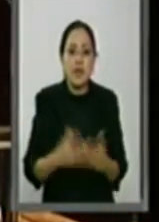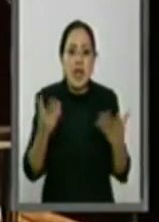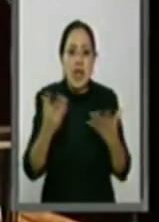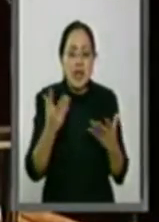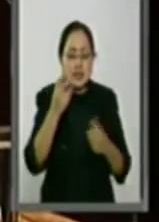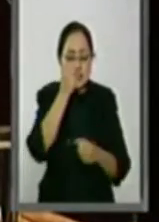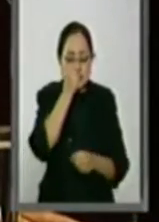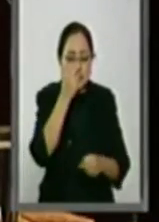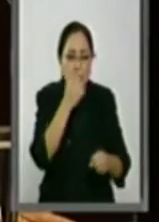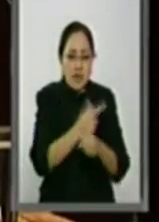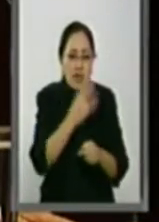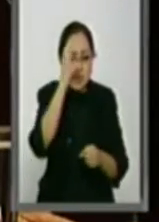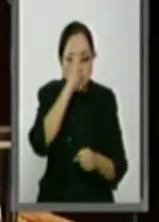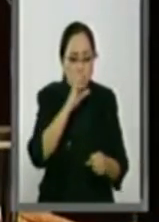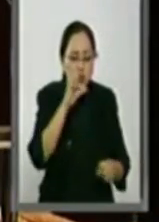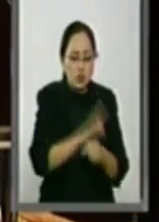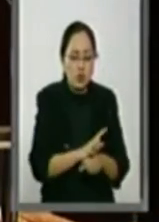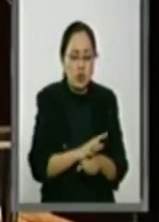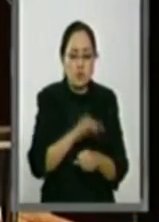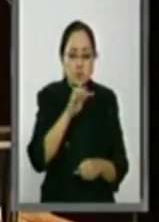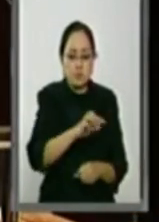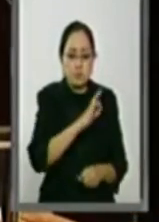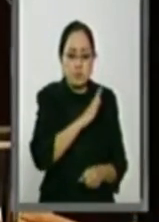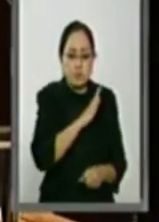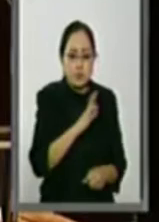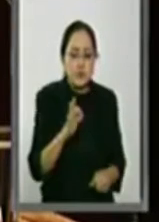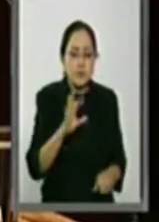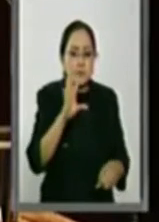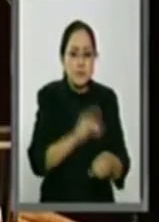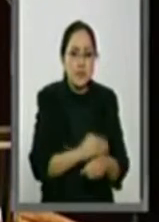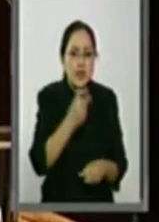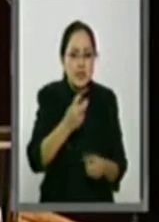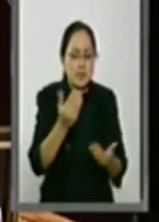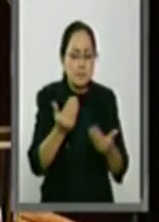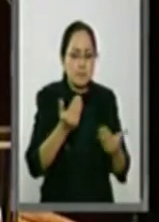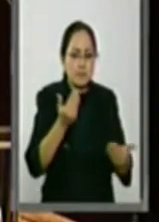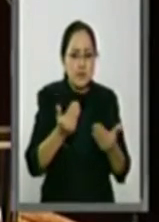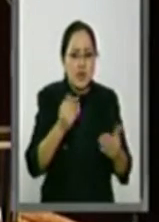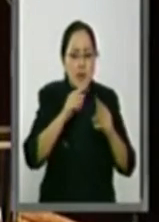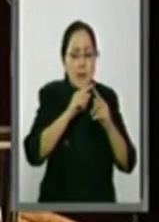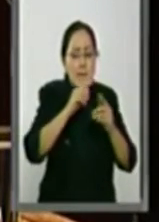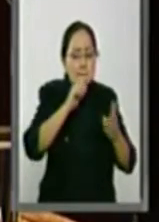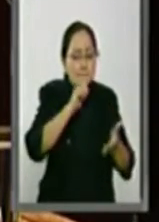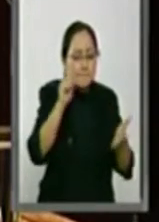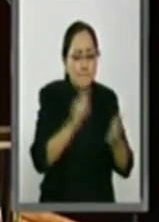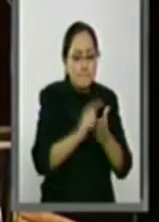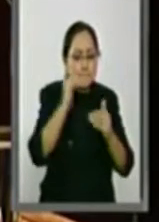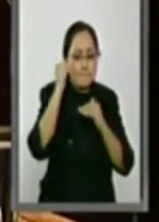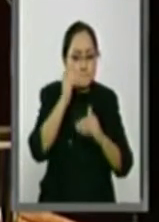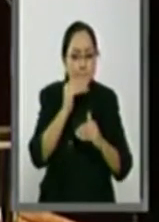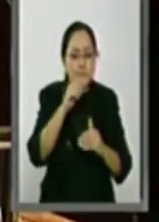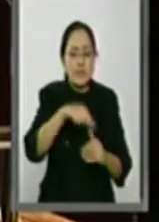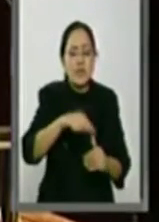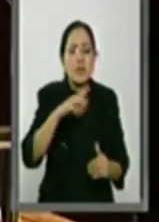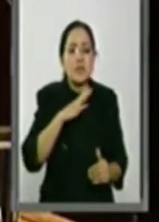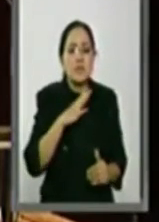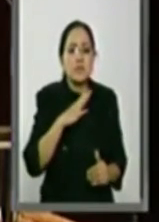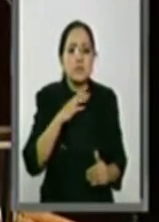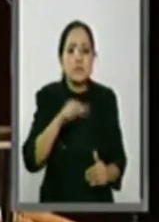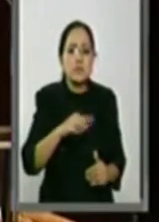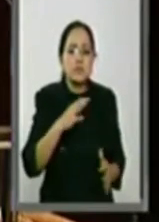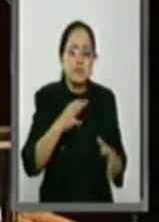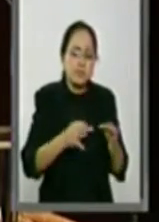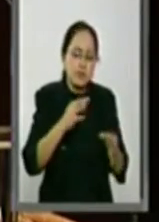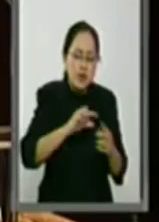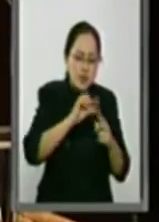Secretaría de Cultura, permitirá la armonización del marco jurídico nacional y convencional,